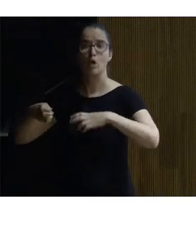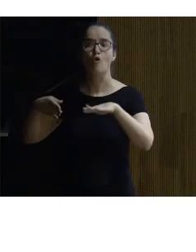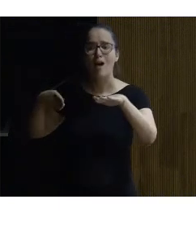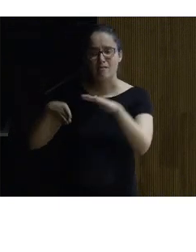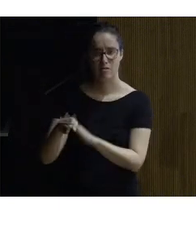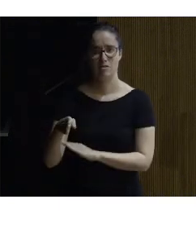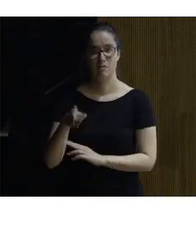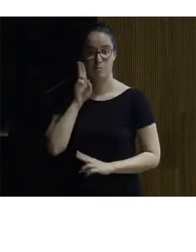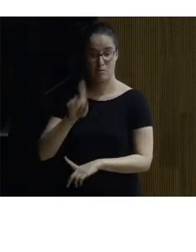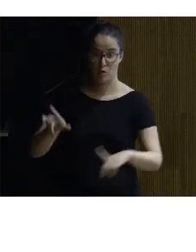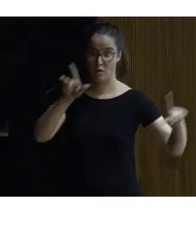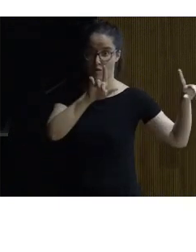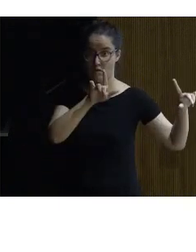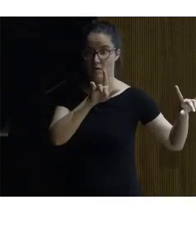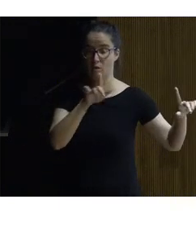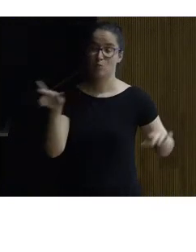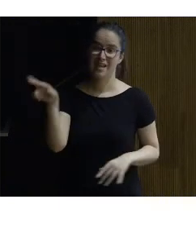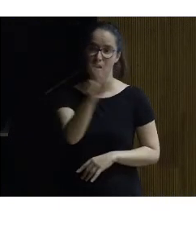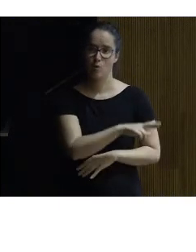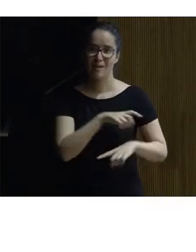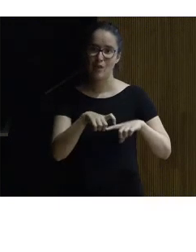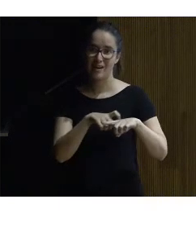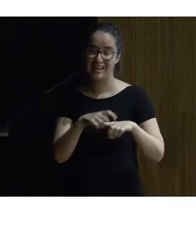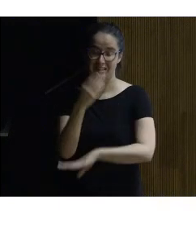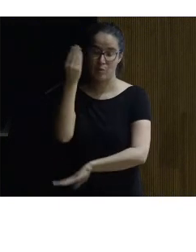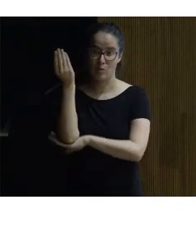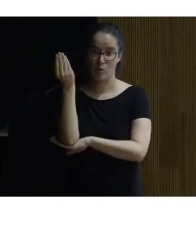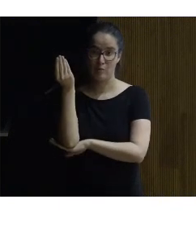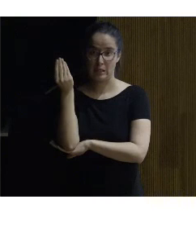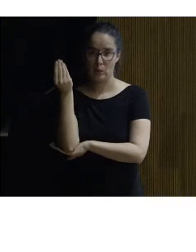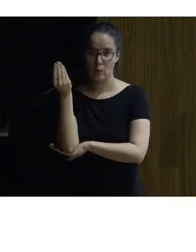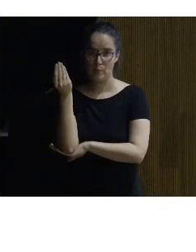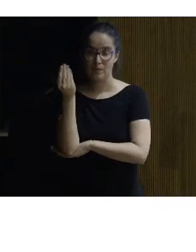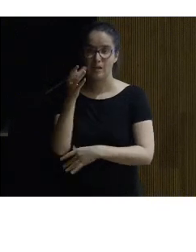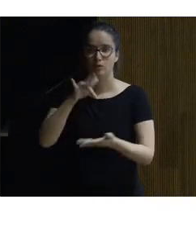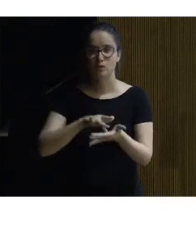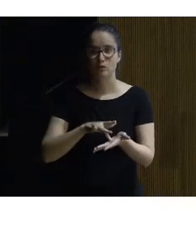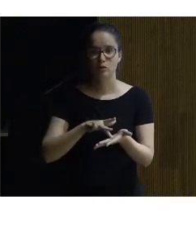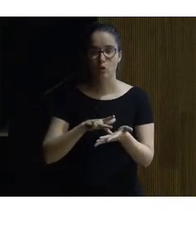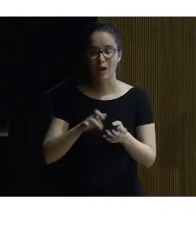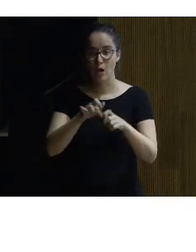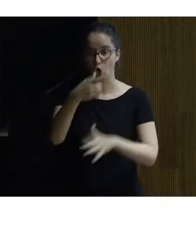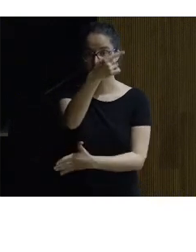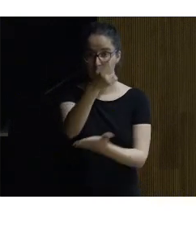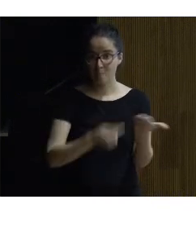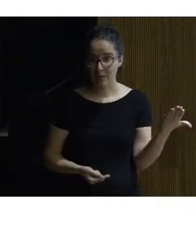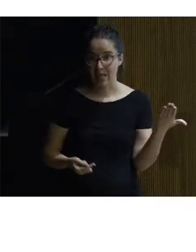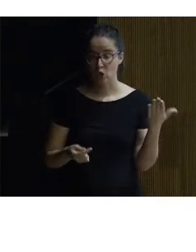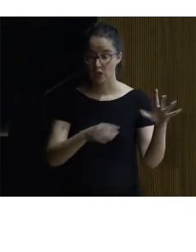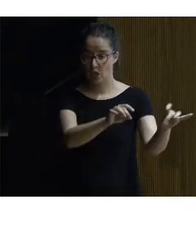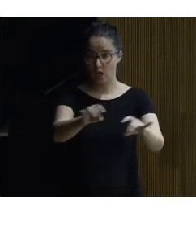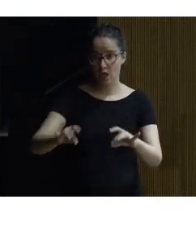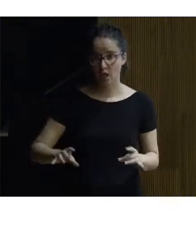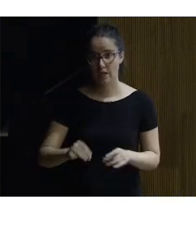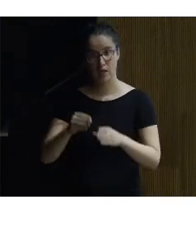de forma tal que ven como se ha recuperado el carácter del monumento se me ha ido la mano y aquí tenemos los planos tanto en alto relieve